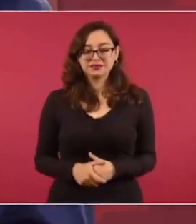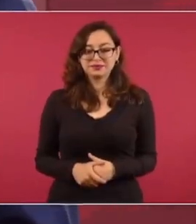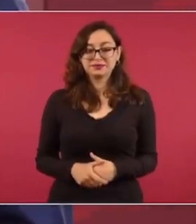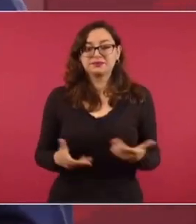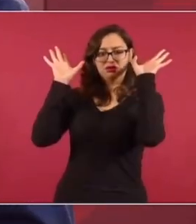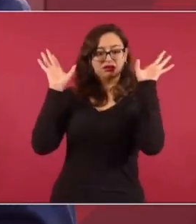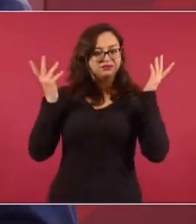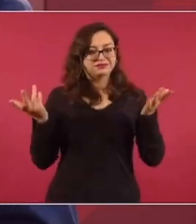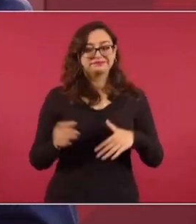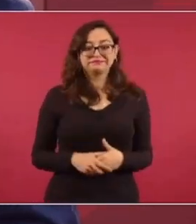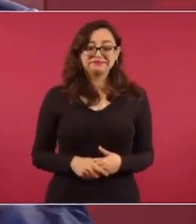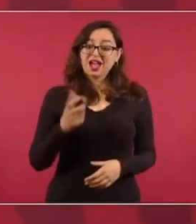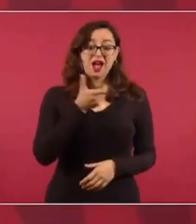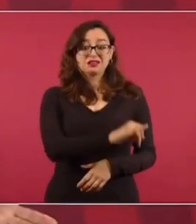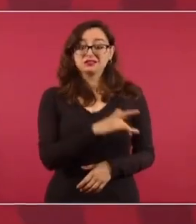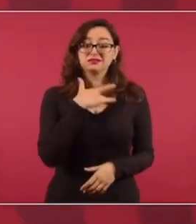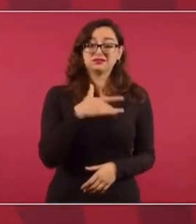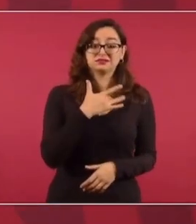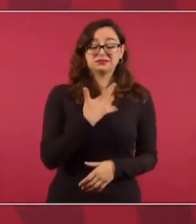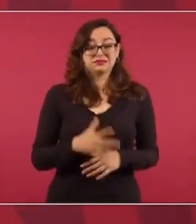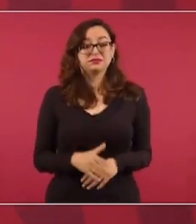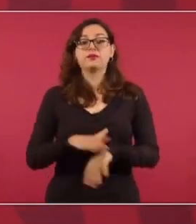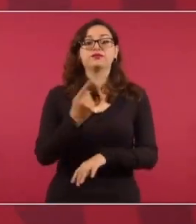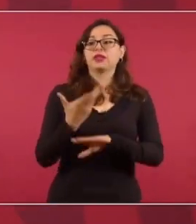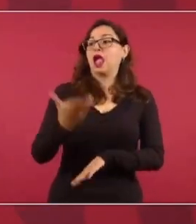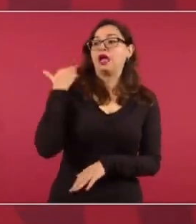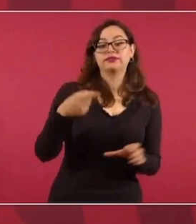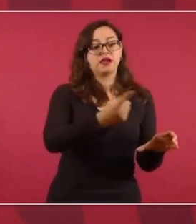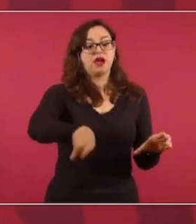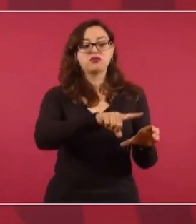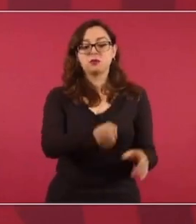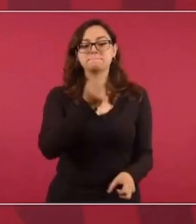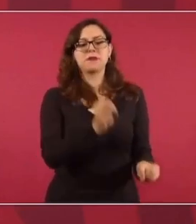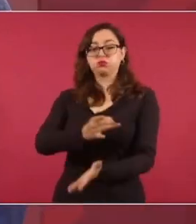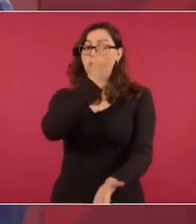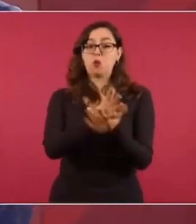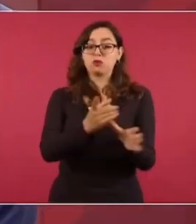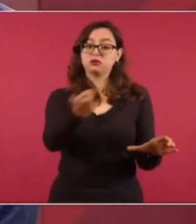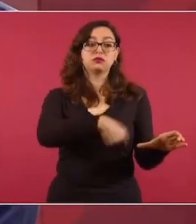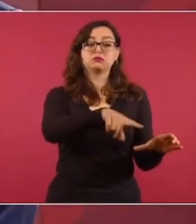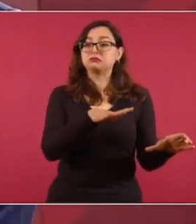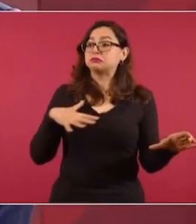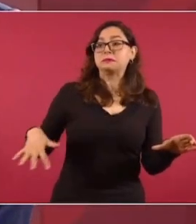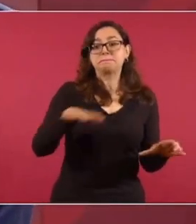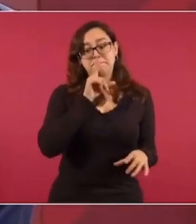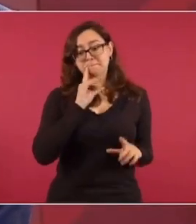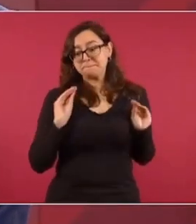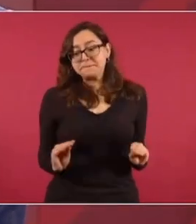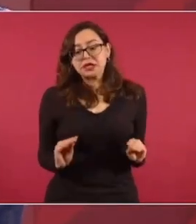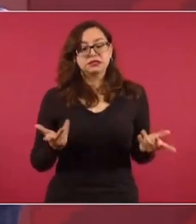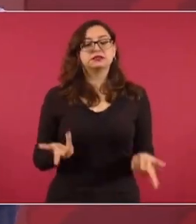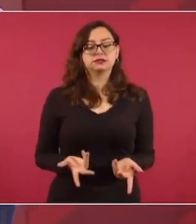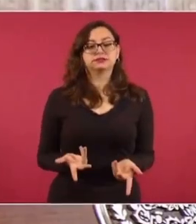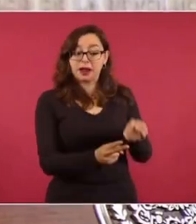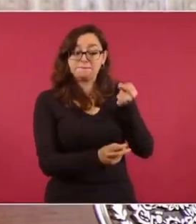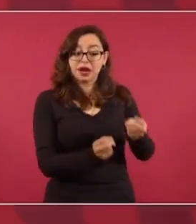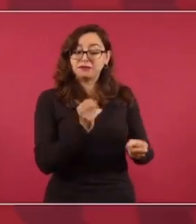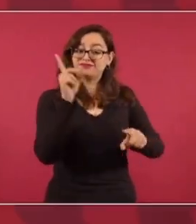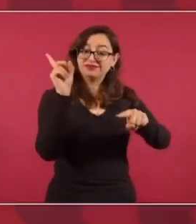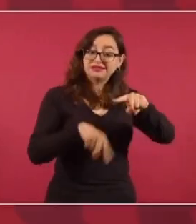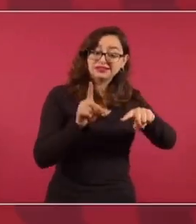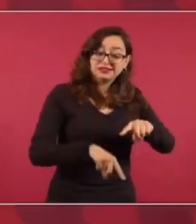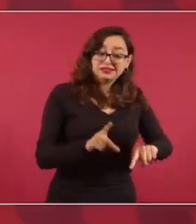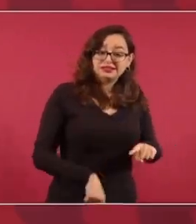ofendidos, porque pues ya no tienen los privilegios que tenían en el régimen anterior,